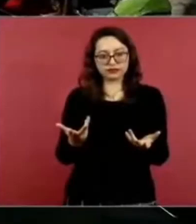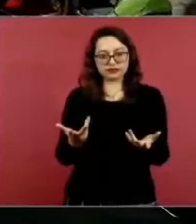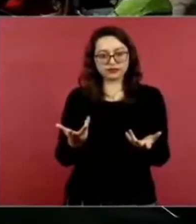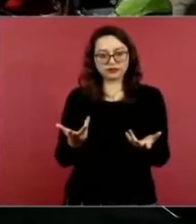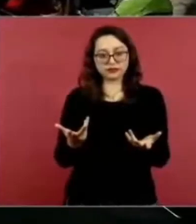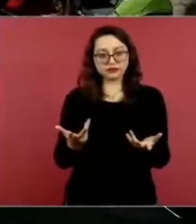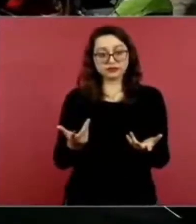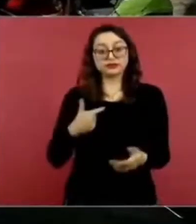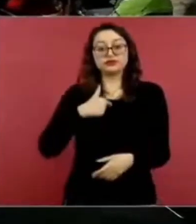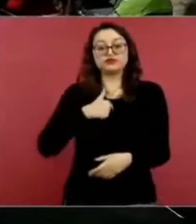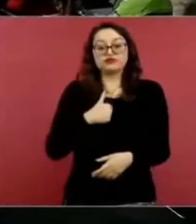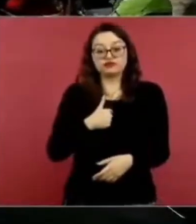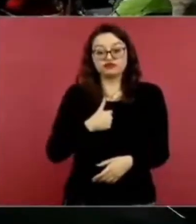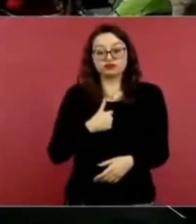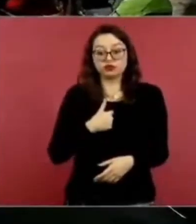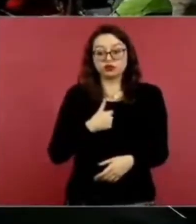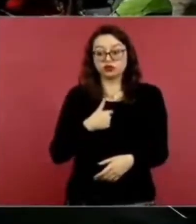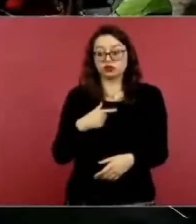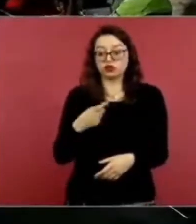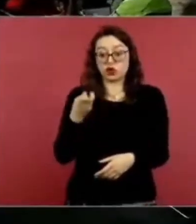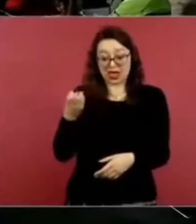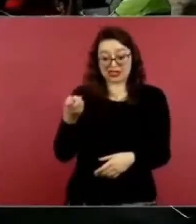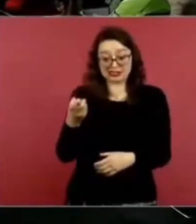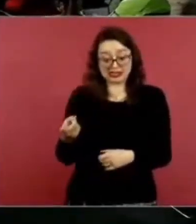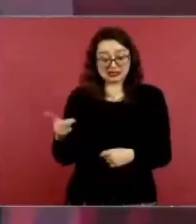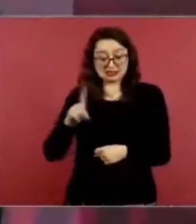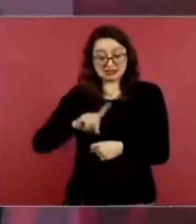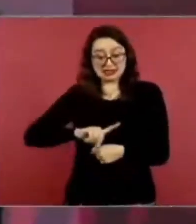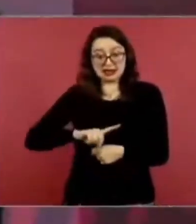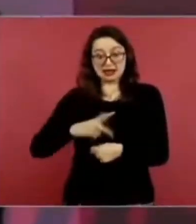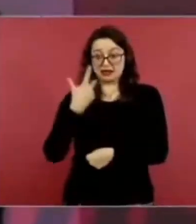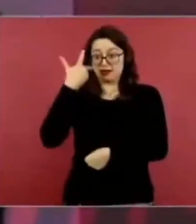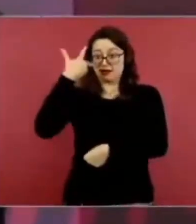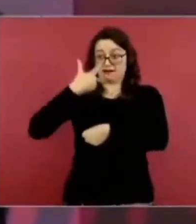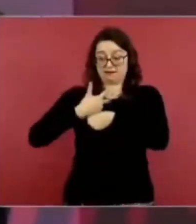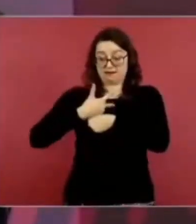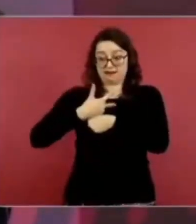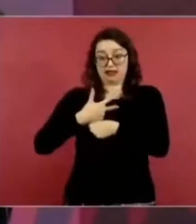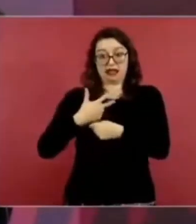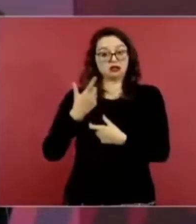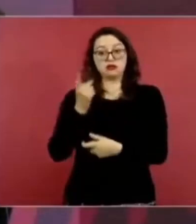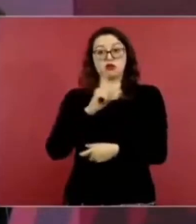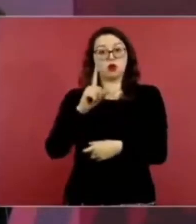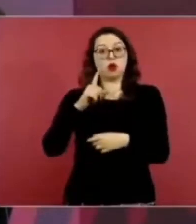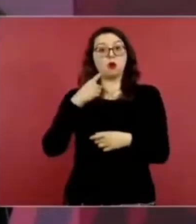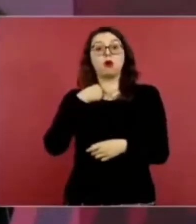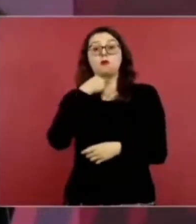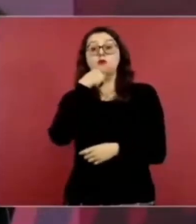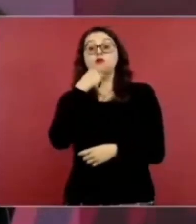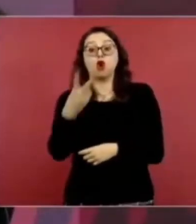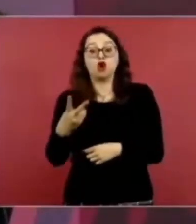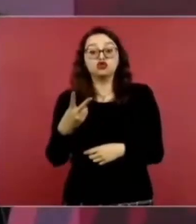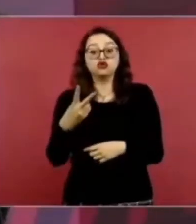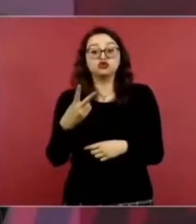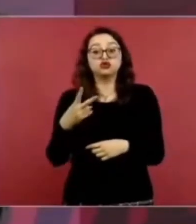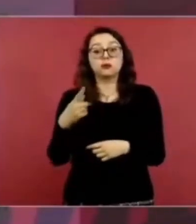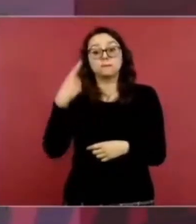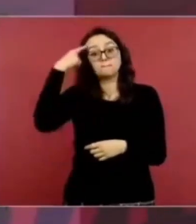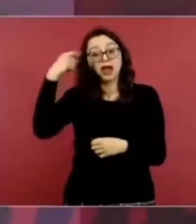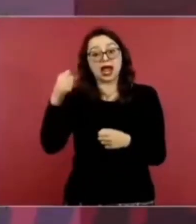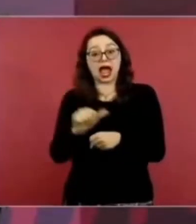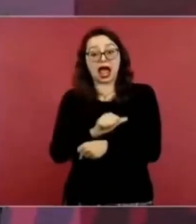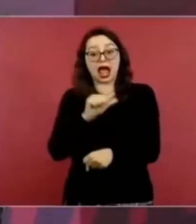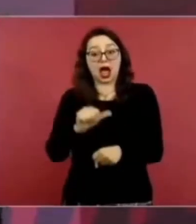tuve que grabar un mensaje para que lo pasaran en las colonias, pero estamos